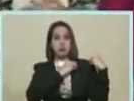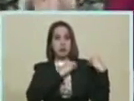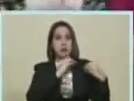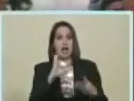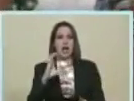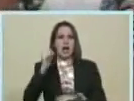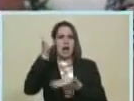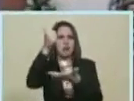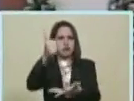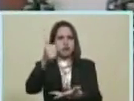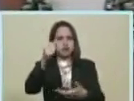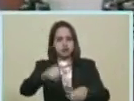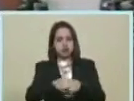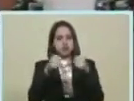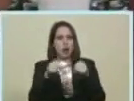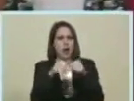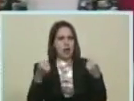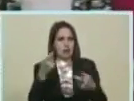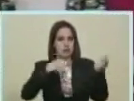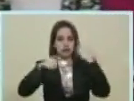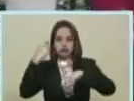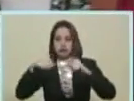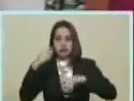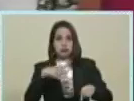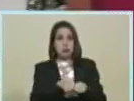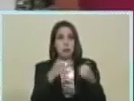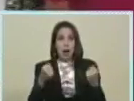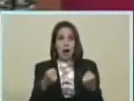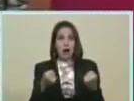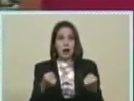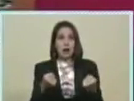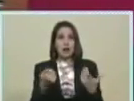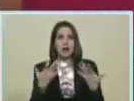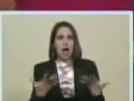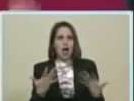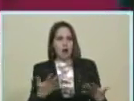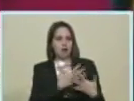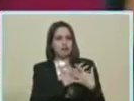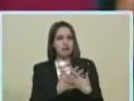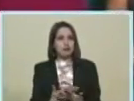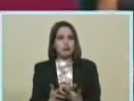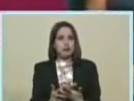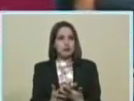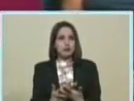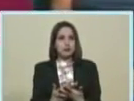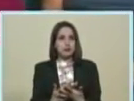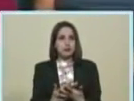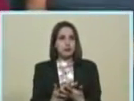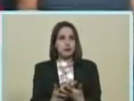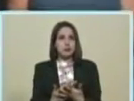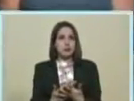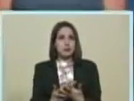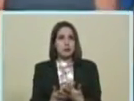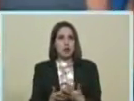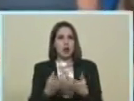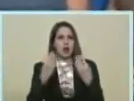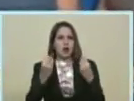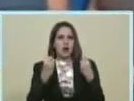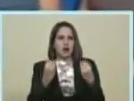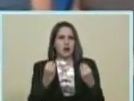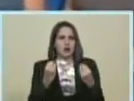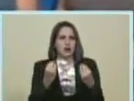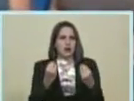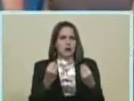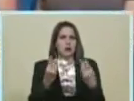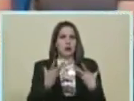CLAP Con toda la gratitud De este poder popular Aquí estamos En una expresión Más presidente De la concreta Como usted lo acaba De decir